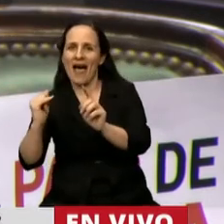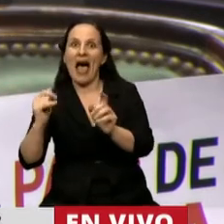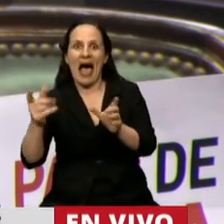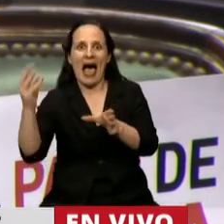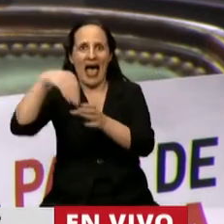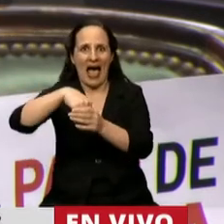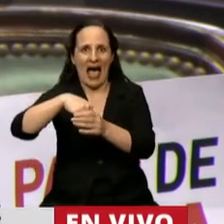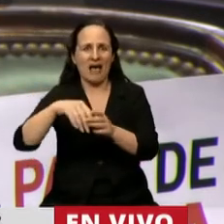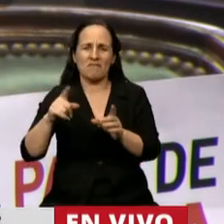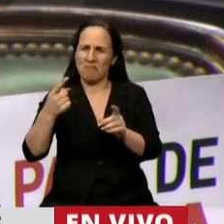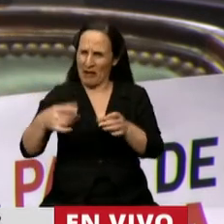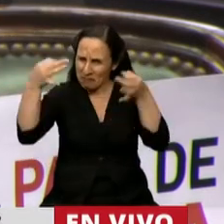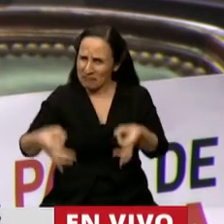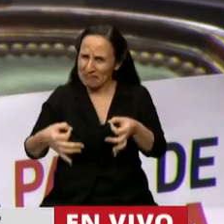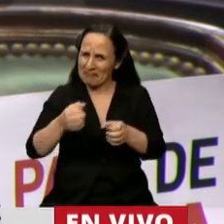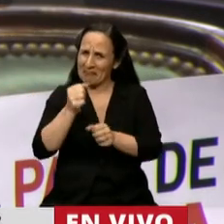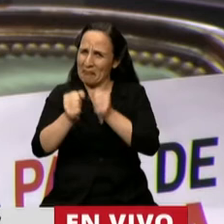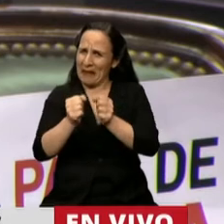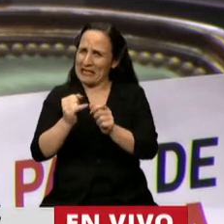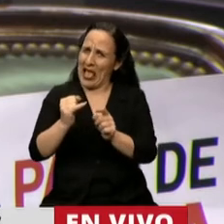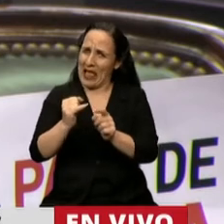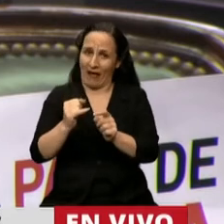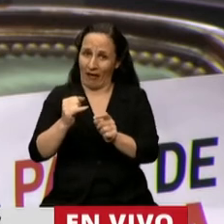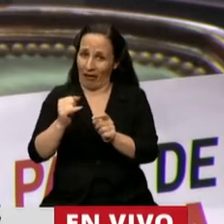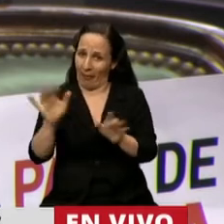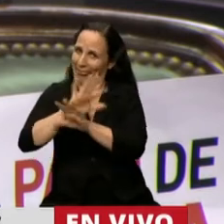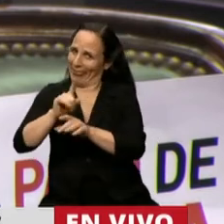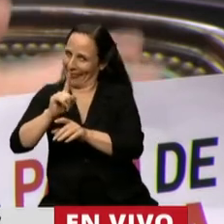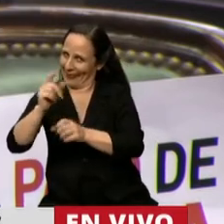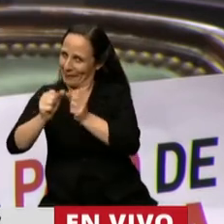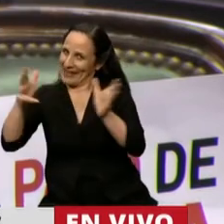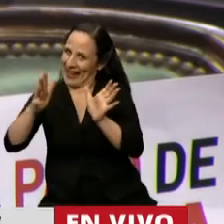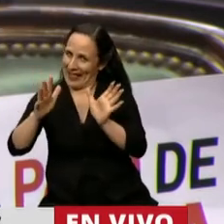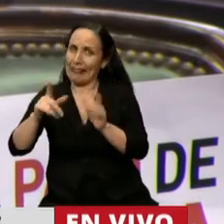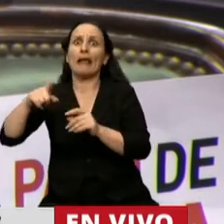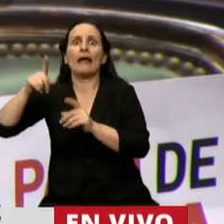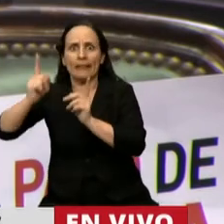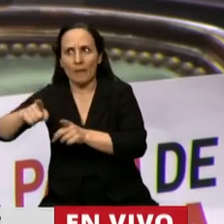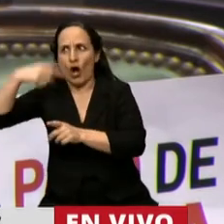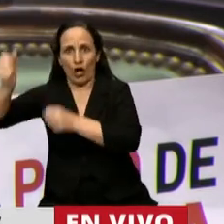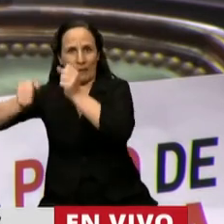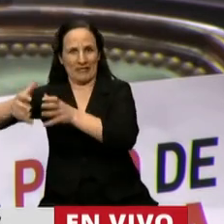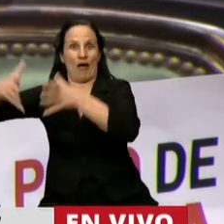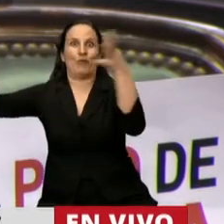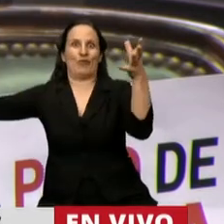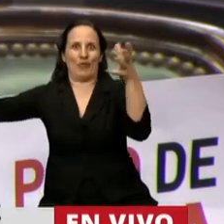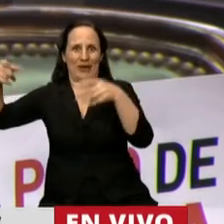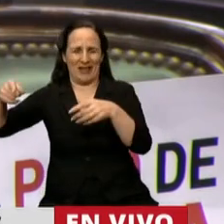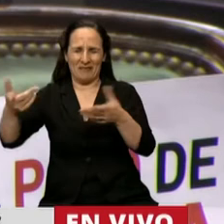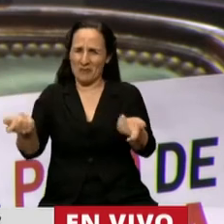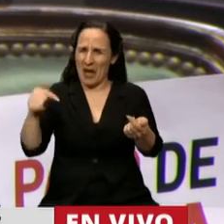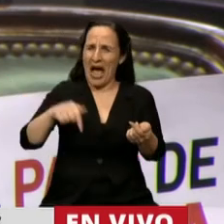que no son pyme, realmente que son grandes empresas. Después entran las grandes empresas también. Entonces acá se está discutiendo